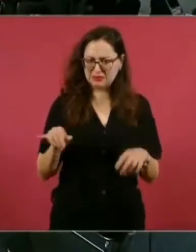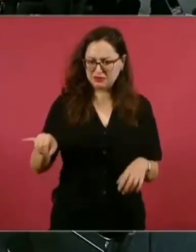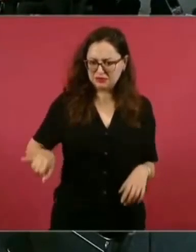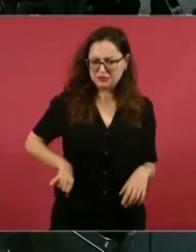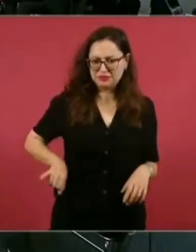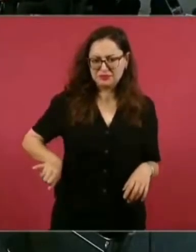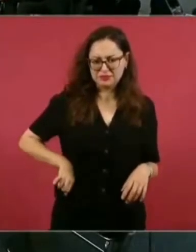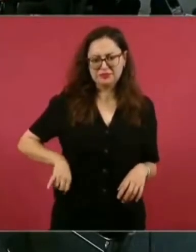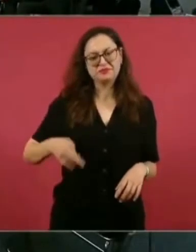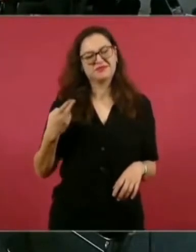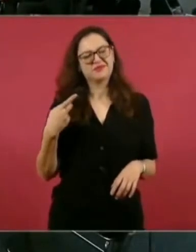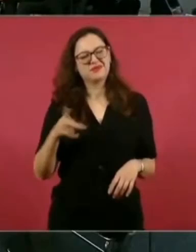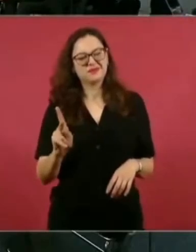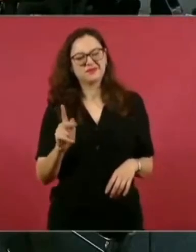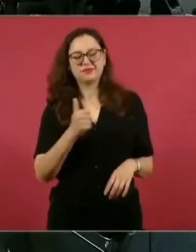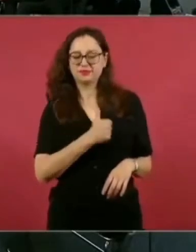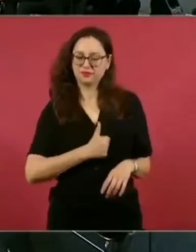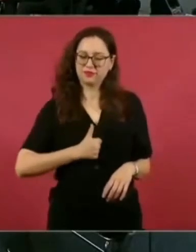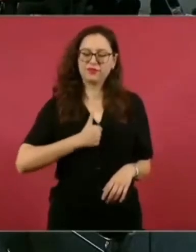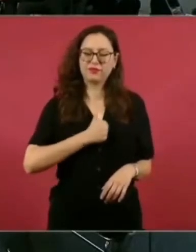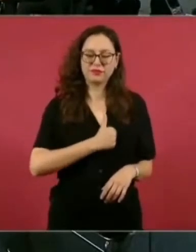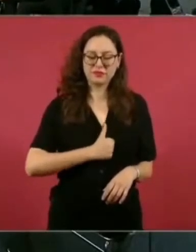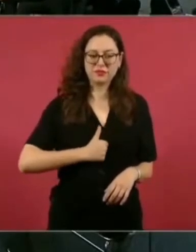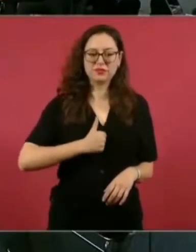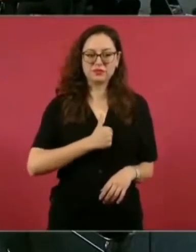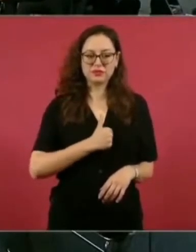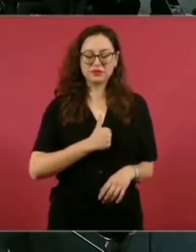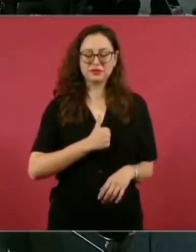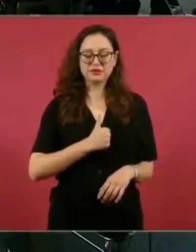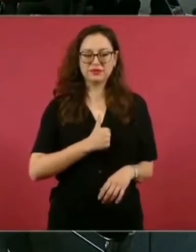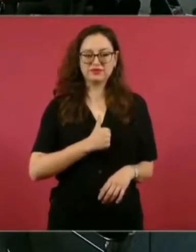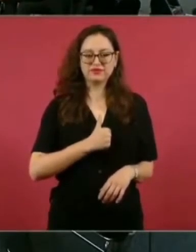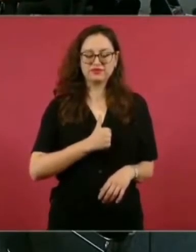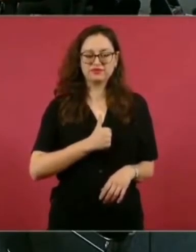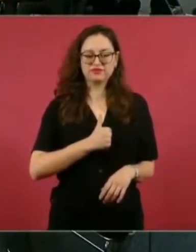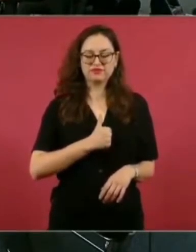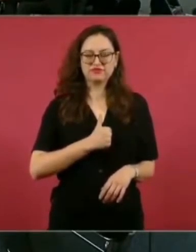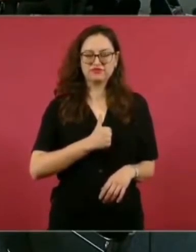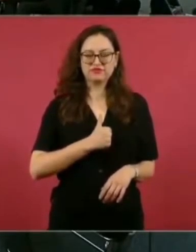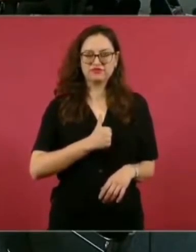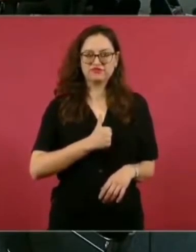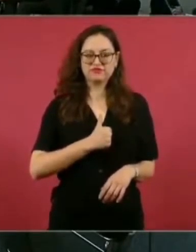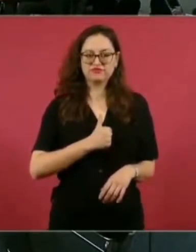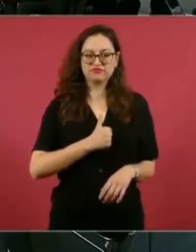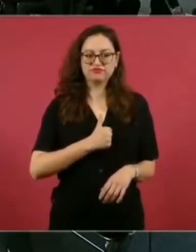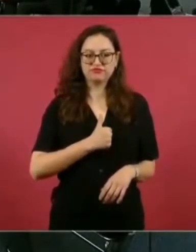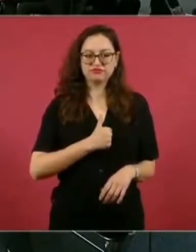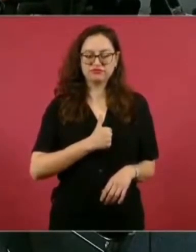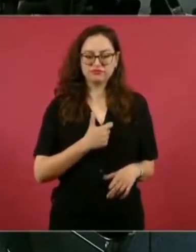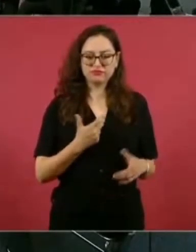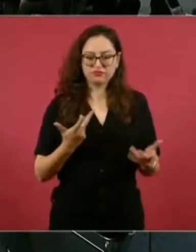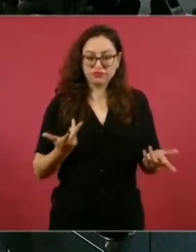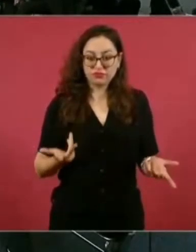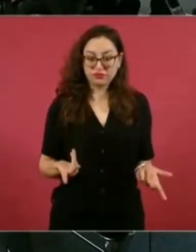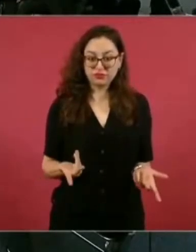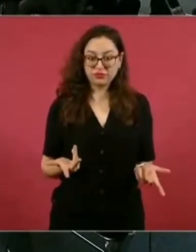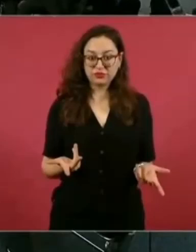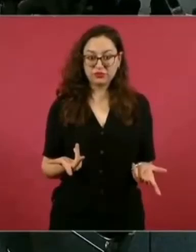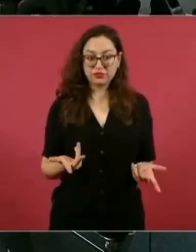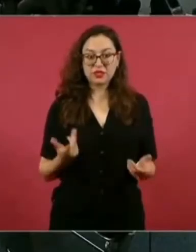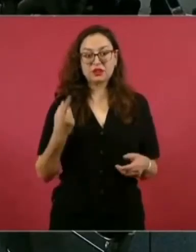decide con García Luna